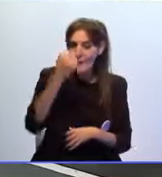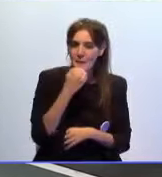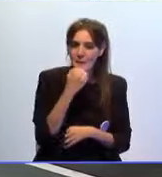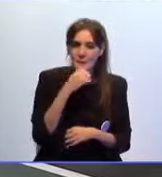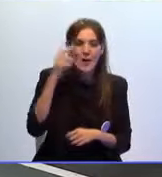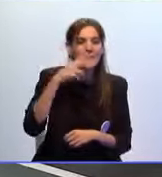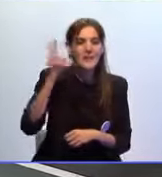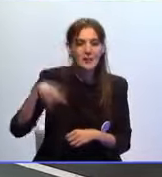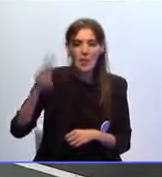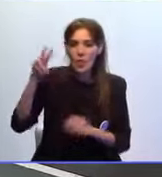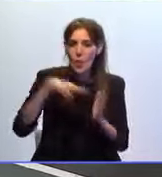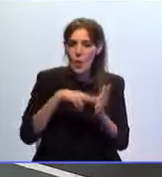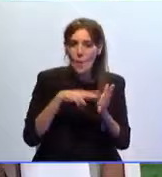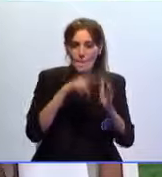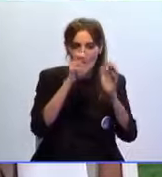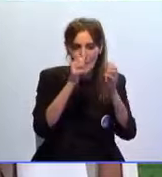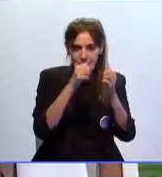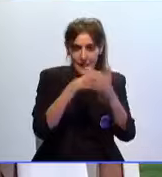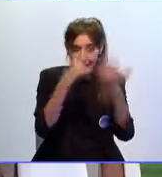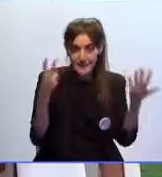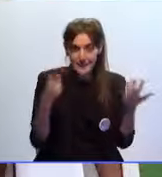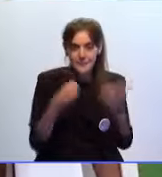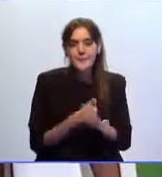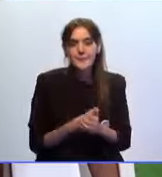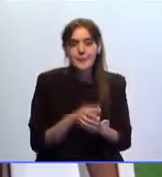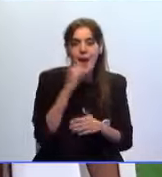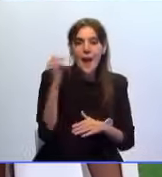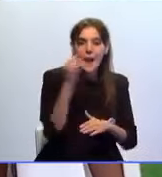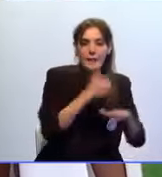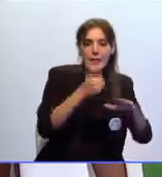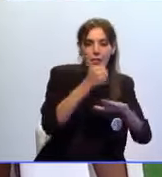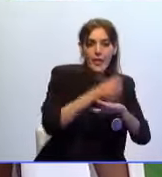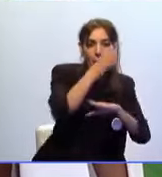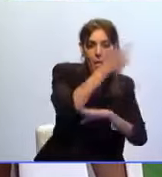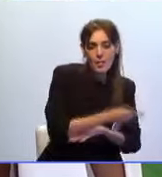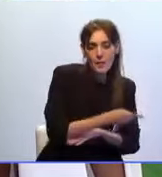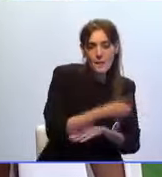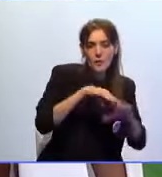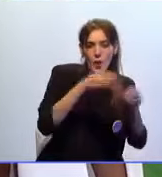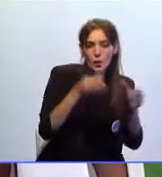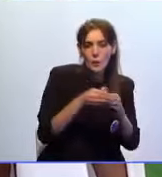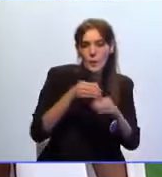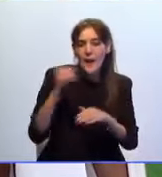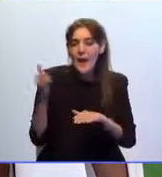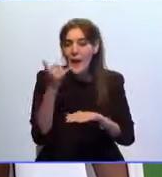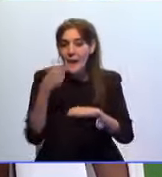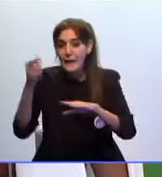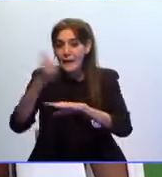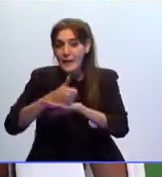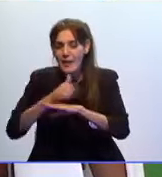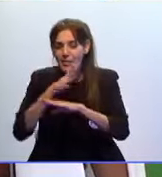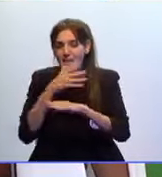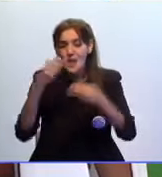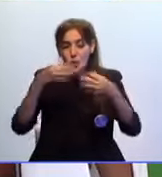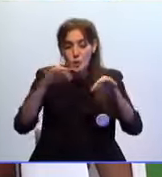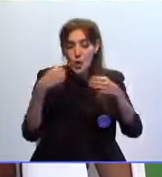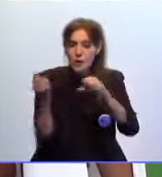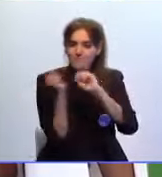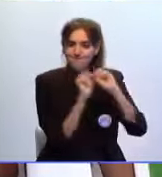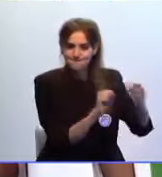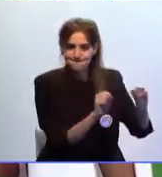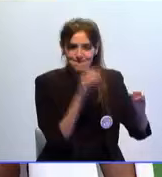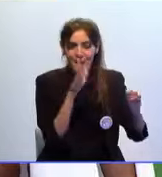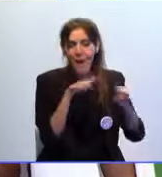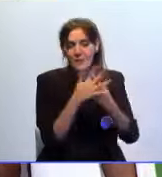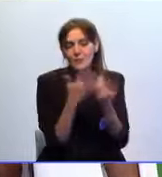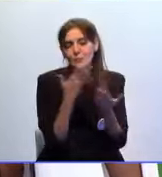reconocida en 2017 Tanto el jefe del mando de personal del ejército como el GEME rechazaron su solicitud decisión que